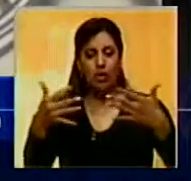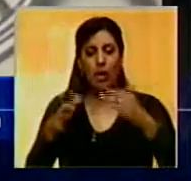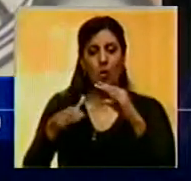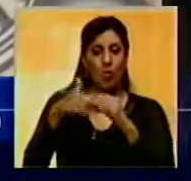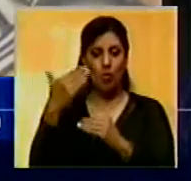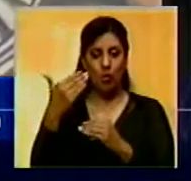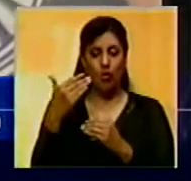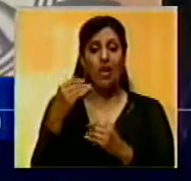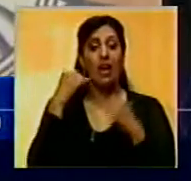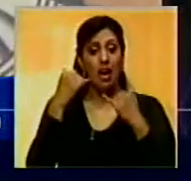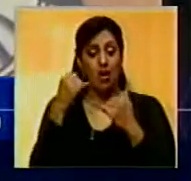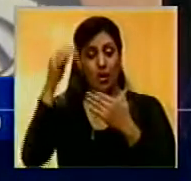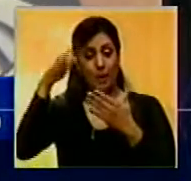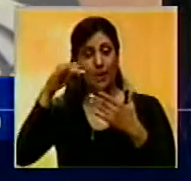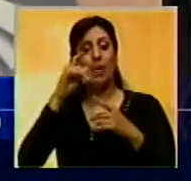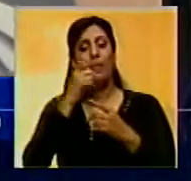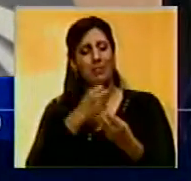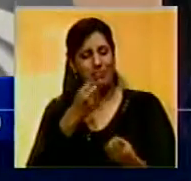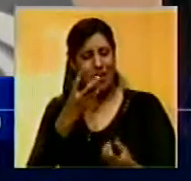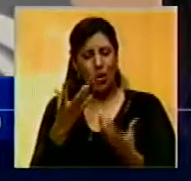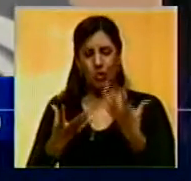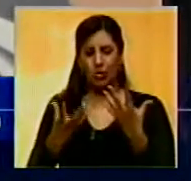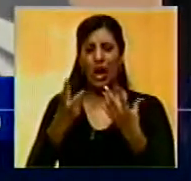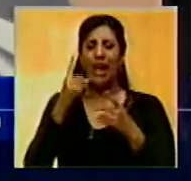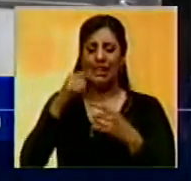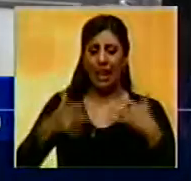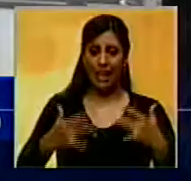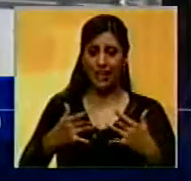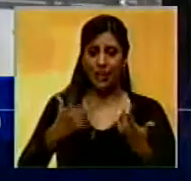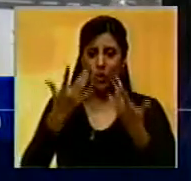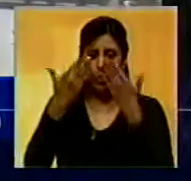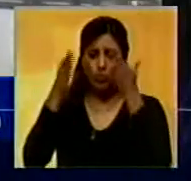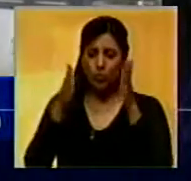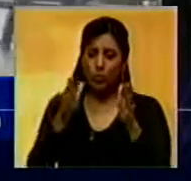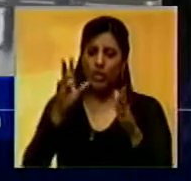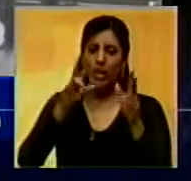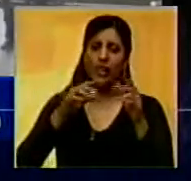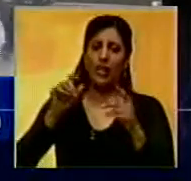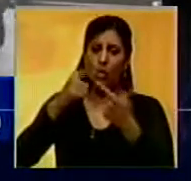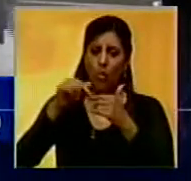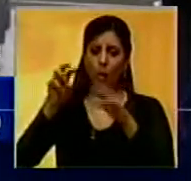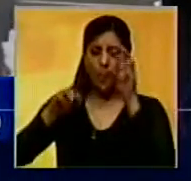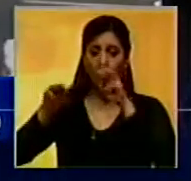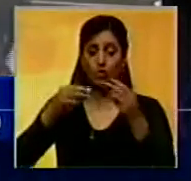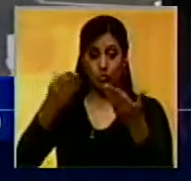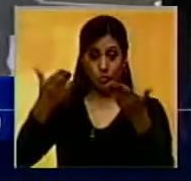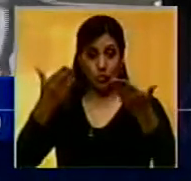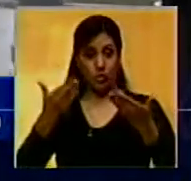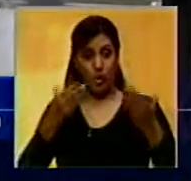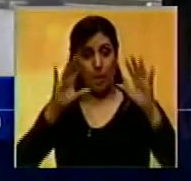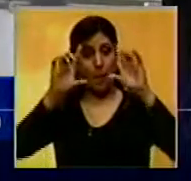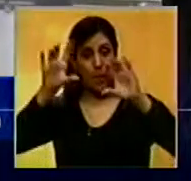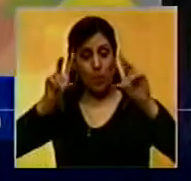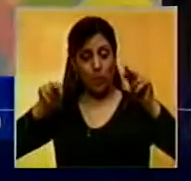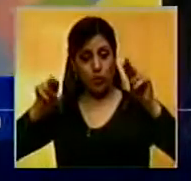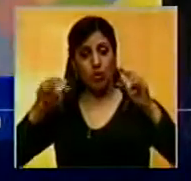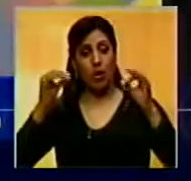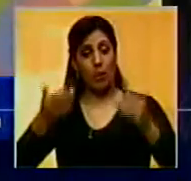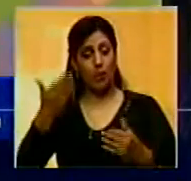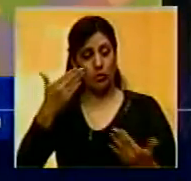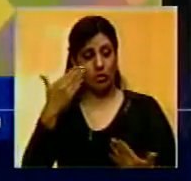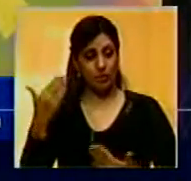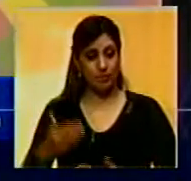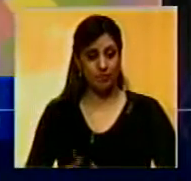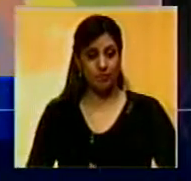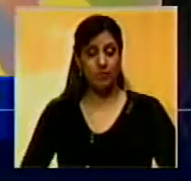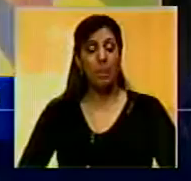moderno, además de enriquecer la colección y actividades de estudio del MoMA, al recibir esta importante muestra.